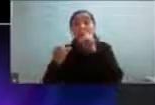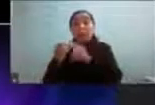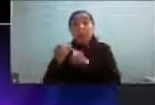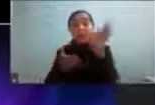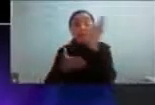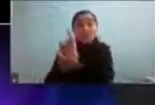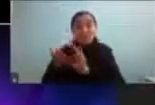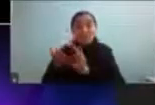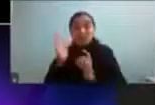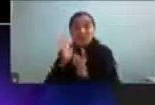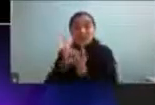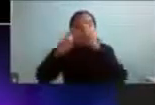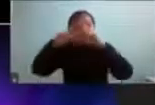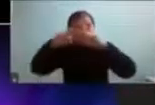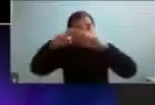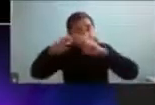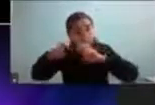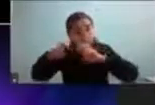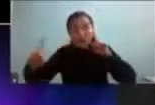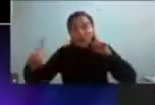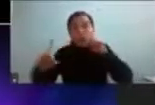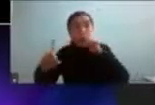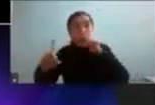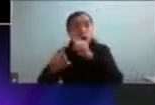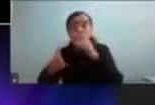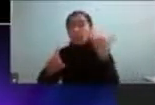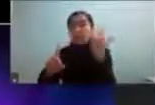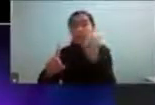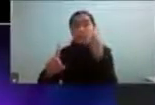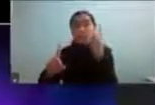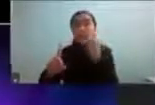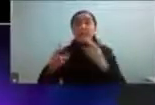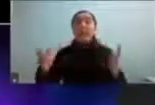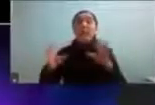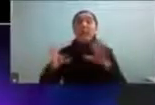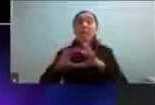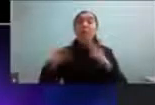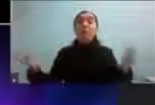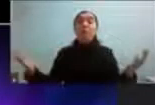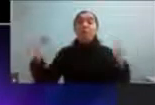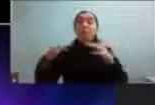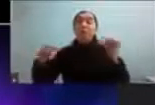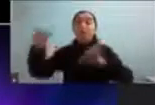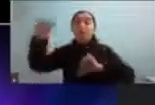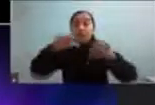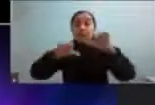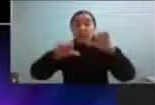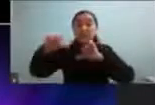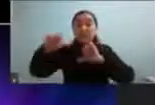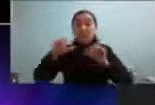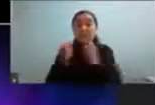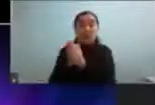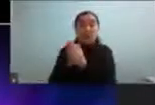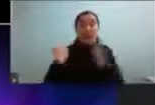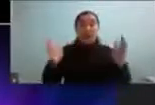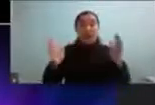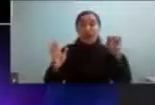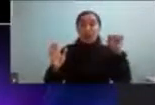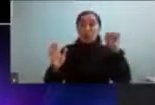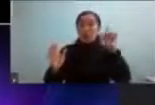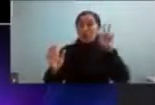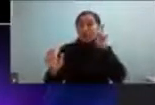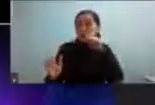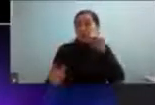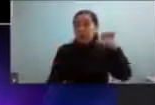investigación de metas y prioridades así como en eventos científicos la era yo decía la otra vez la era del autismo sin el autismo ya se acabó